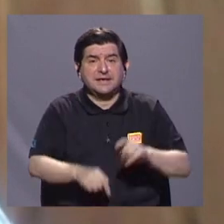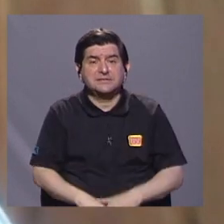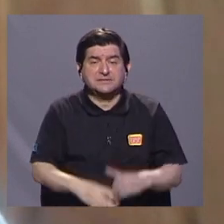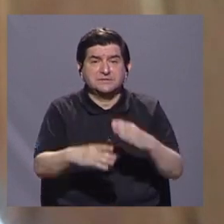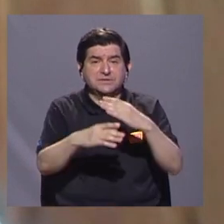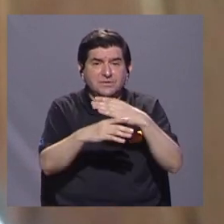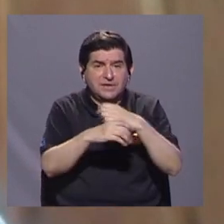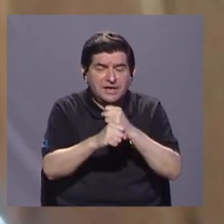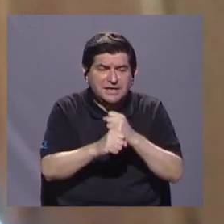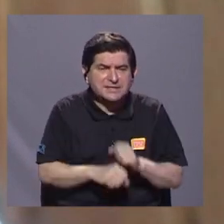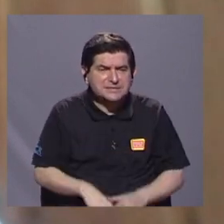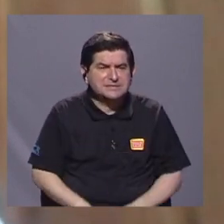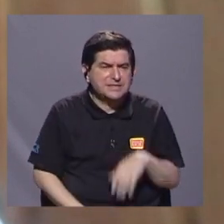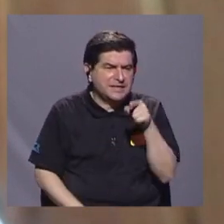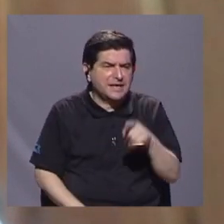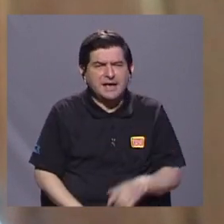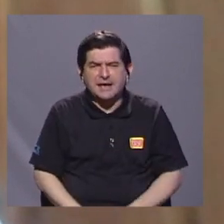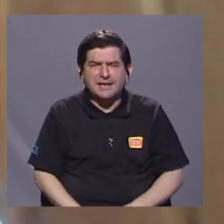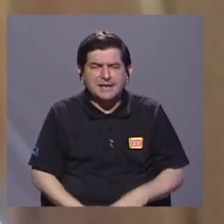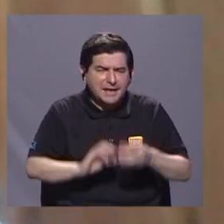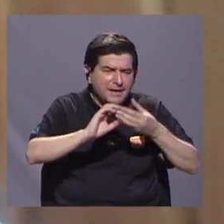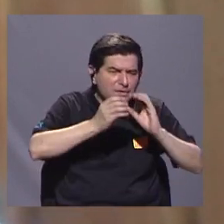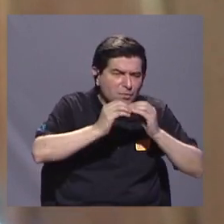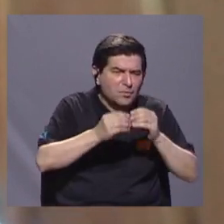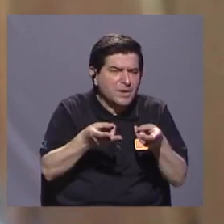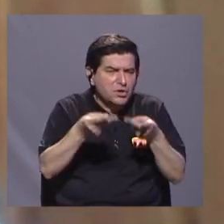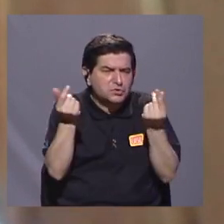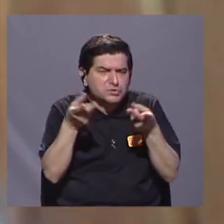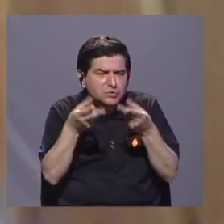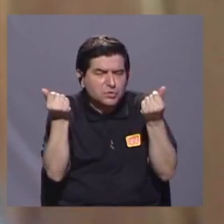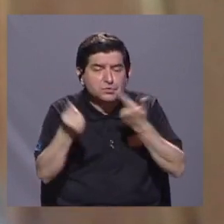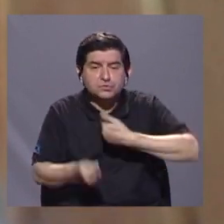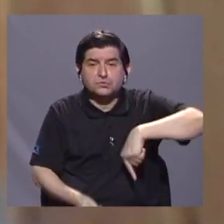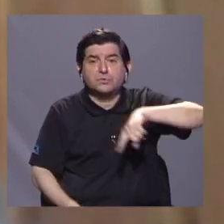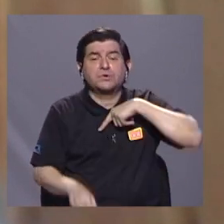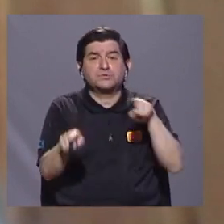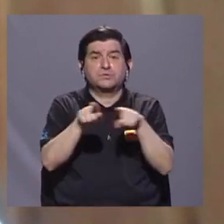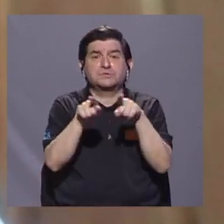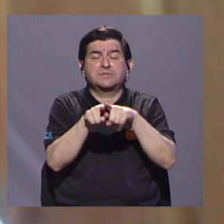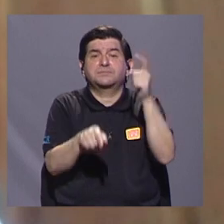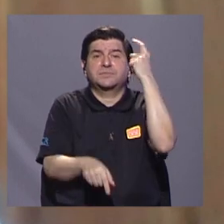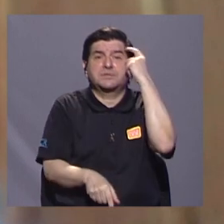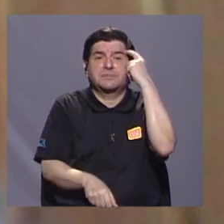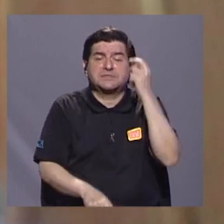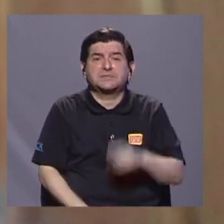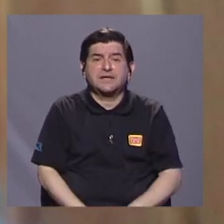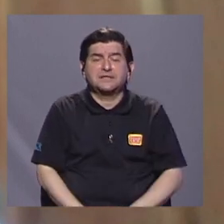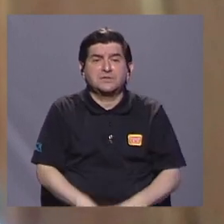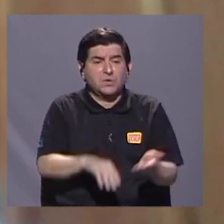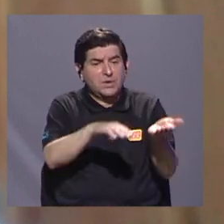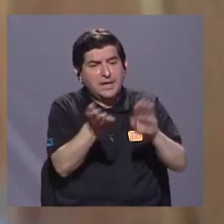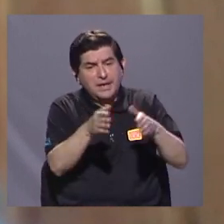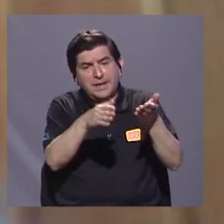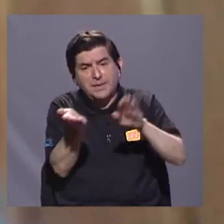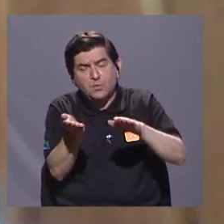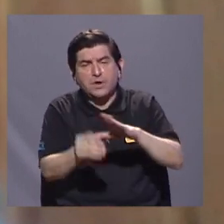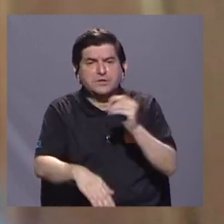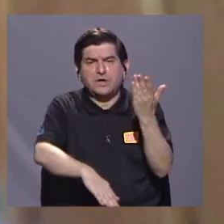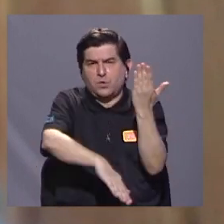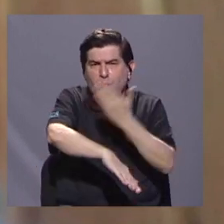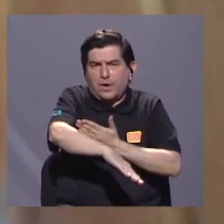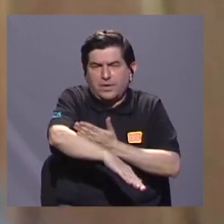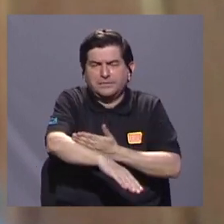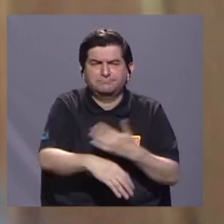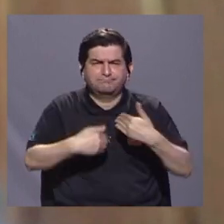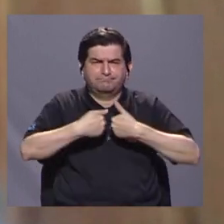números, ¿verdad? Y si ellos hacen números en el costo, pues nosotros hacemos números en la pérdida, ¿verdad? Y cuando nosotros nos